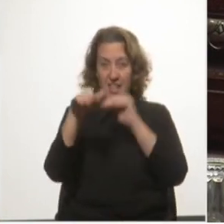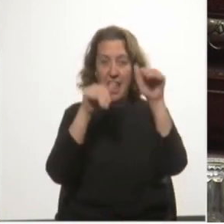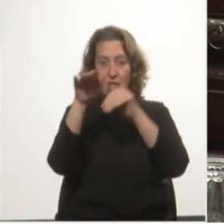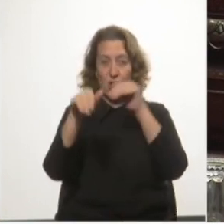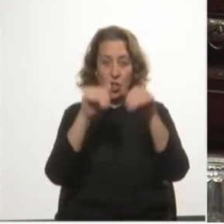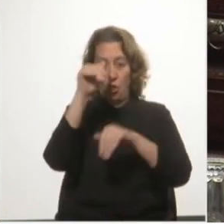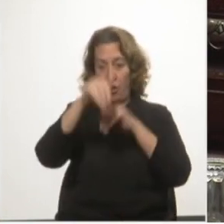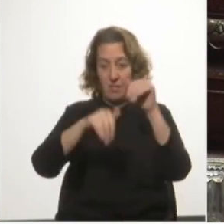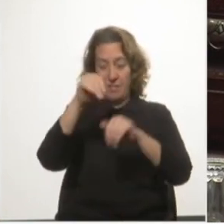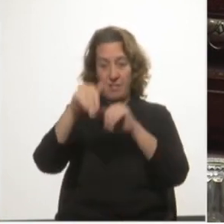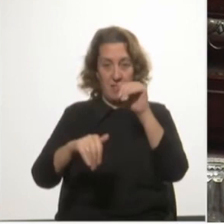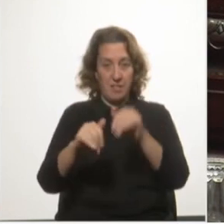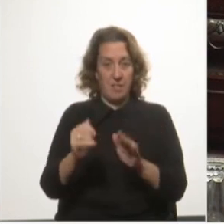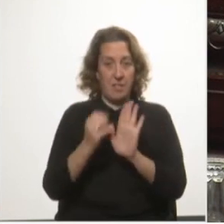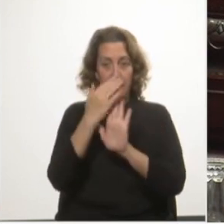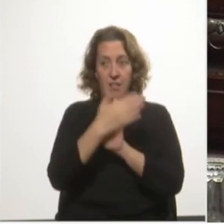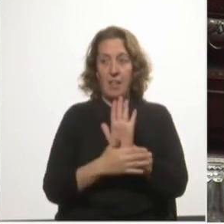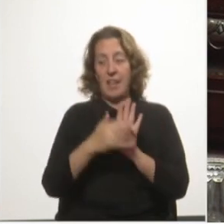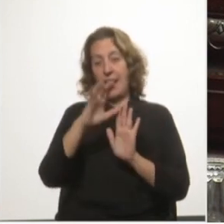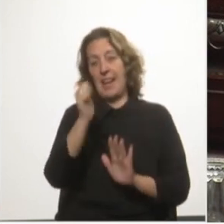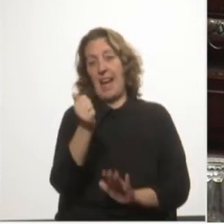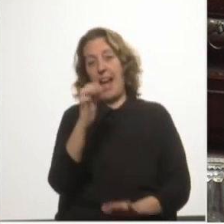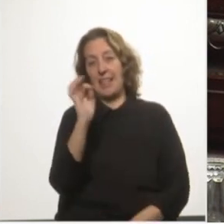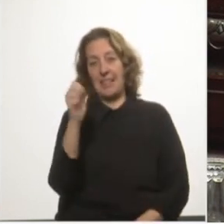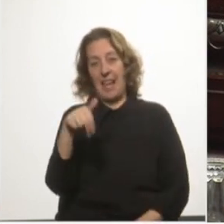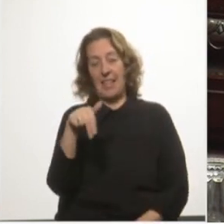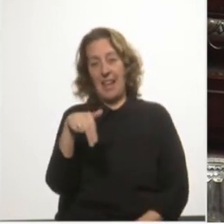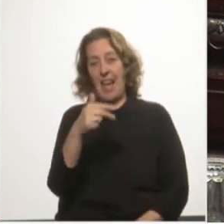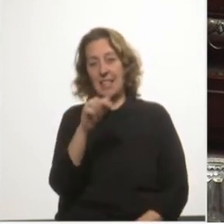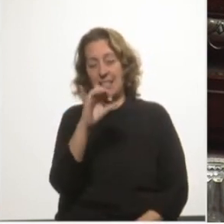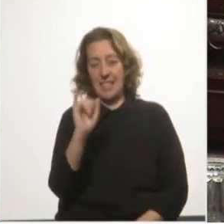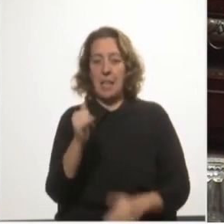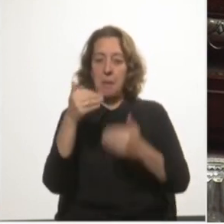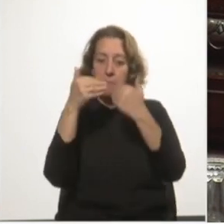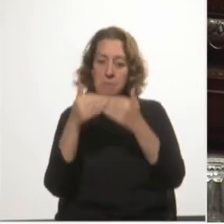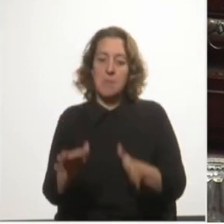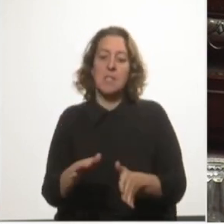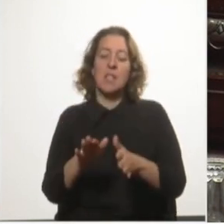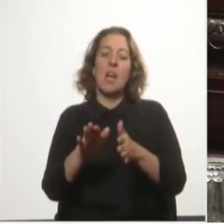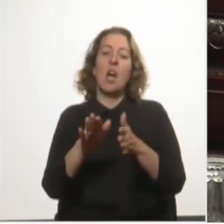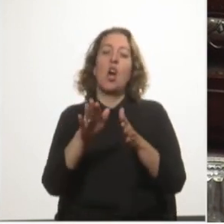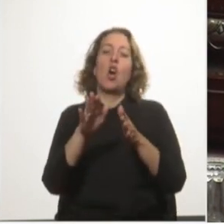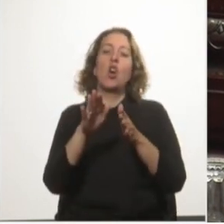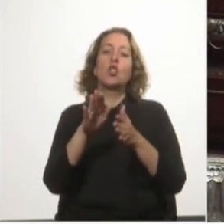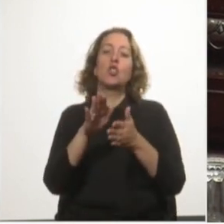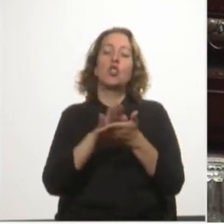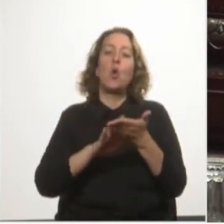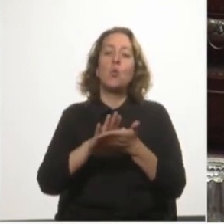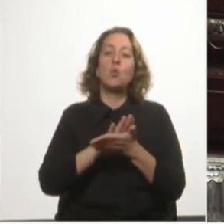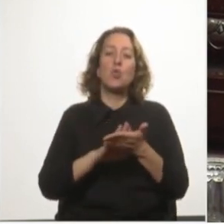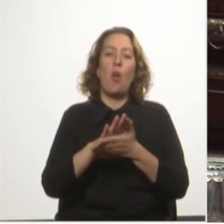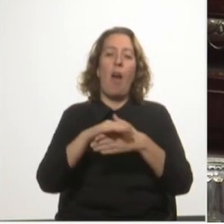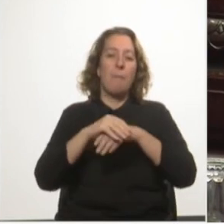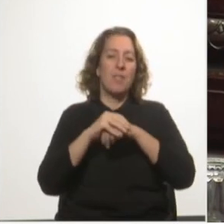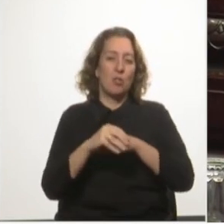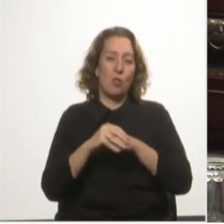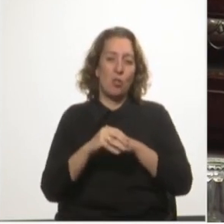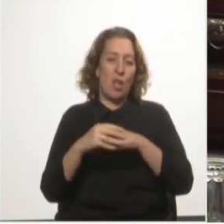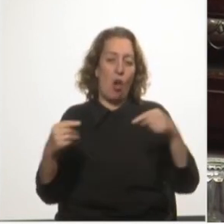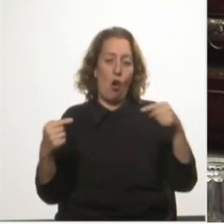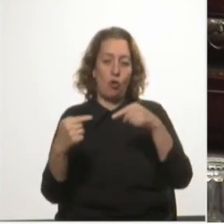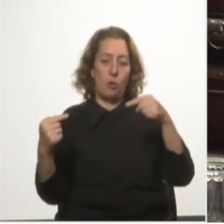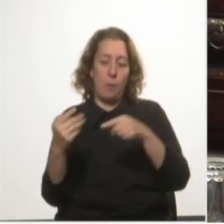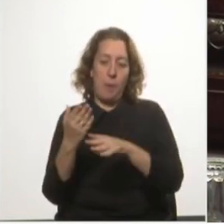Nací envía a Presidencia una nota con la que inicia las gestiones de solución amistosa de controversias. Previa a la